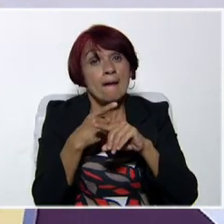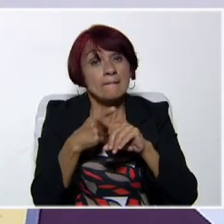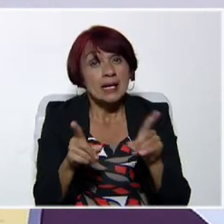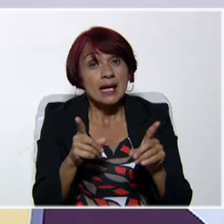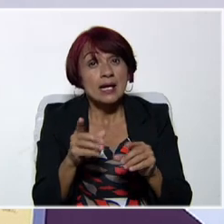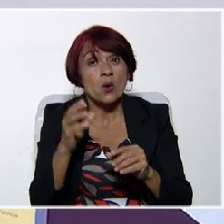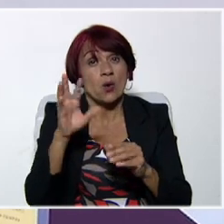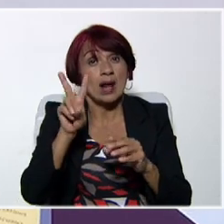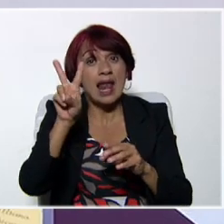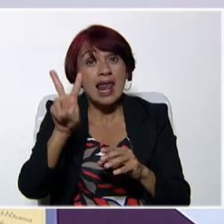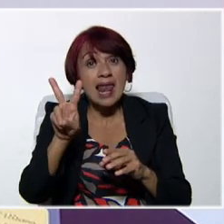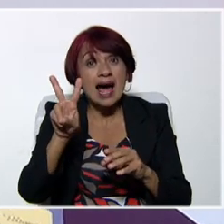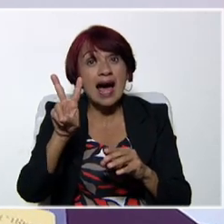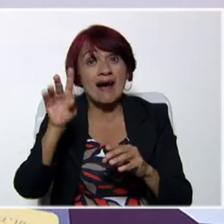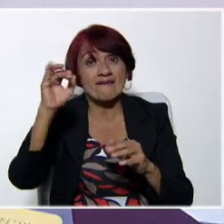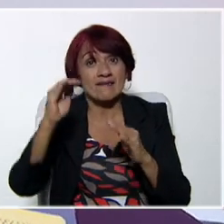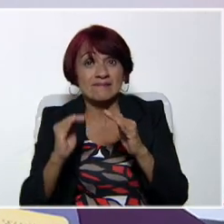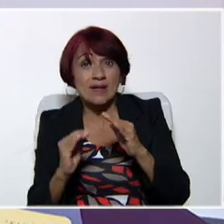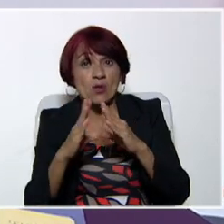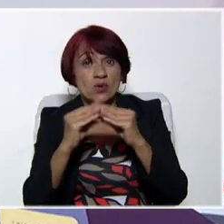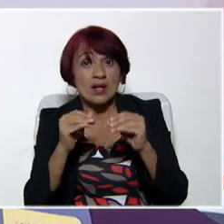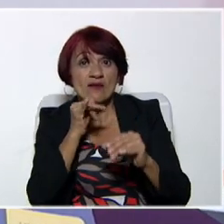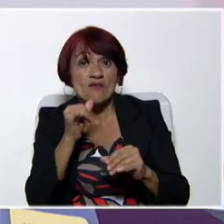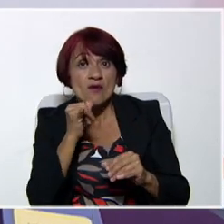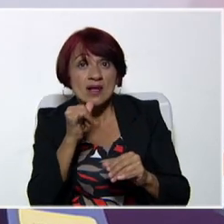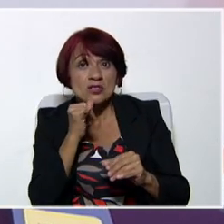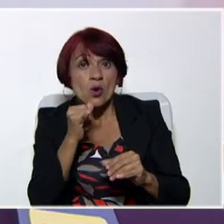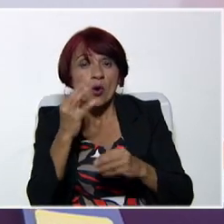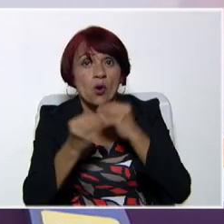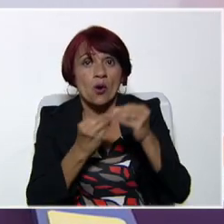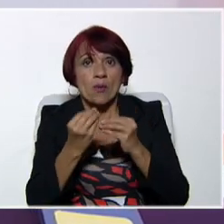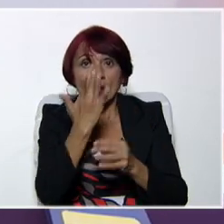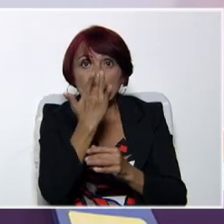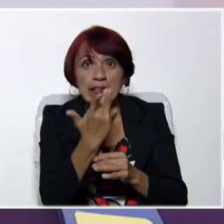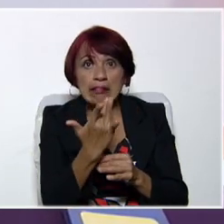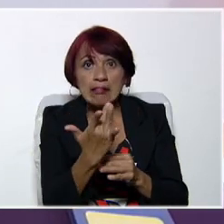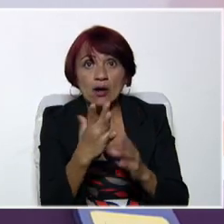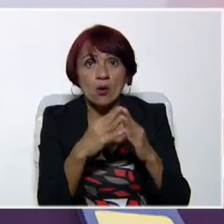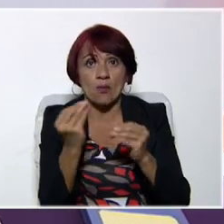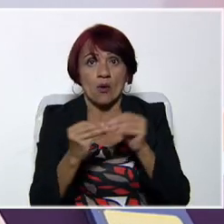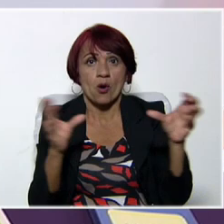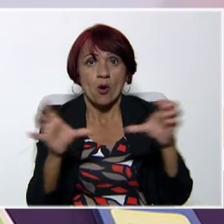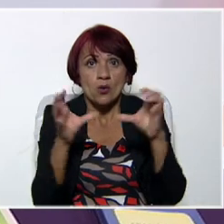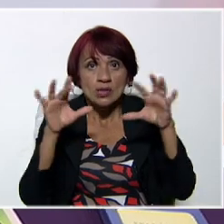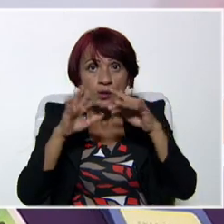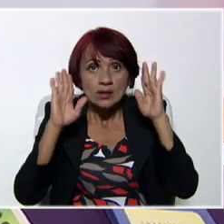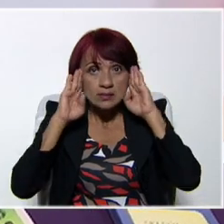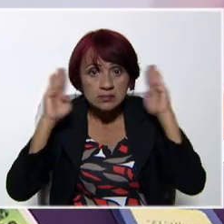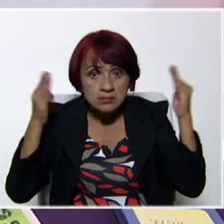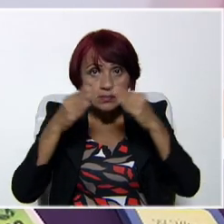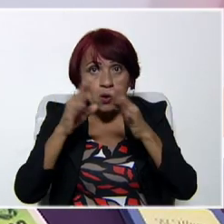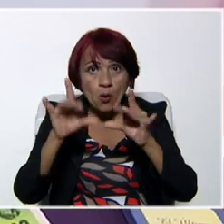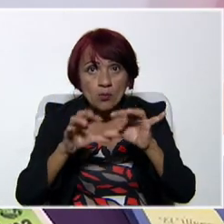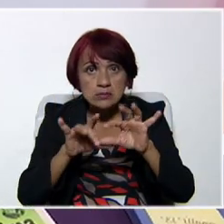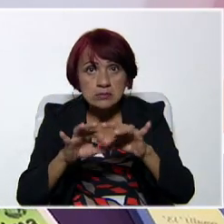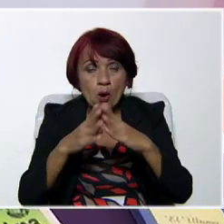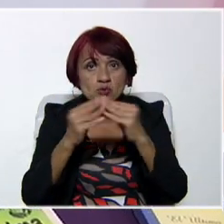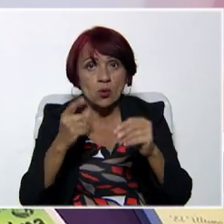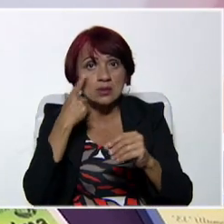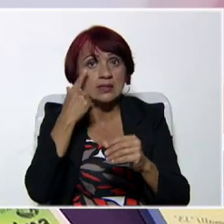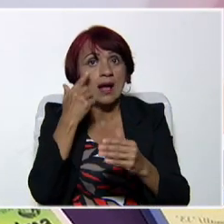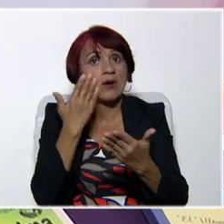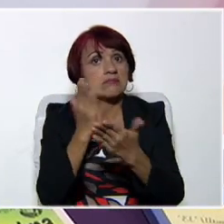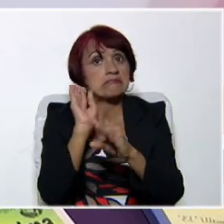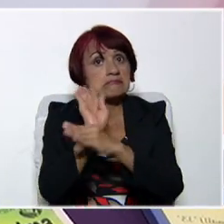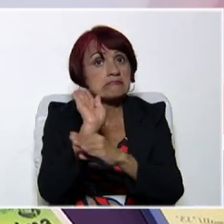sería de esto es que la información puede estar viciada, puede ser dudosa. ¿Ok? No puede ser fiable. Entonces, tenemos que estar pendientes